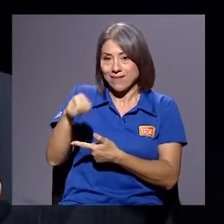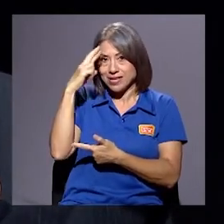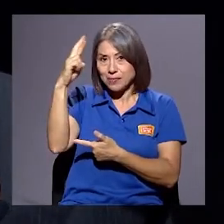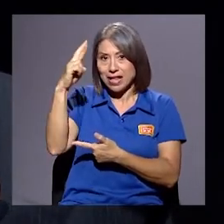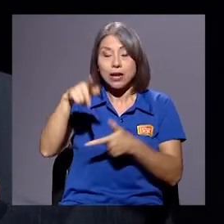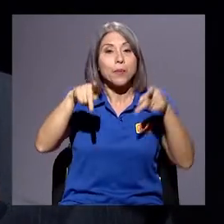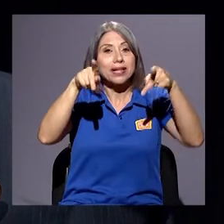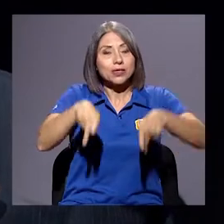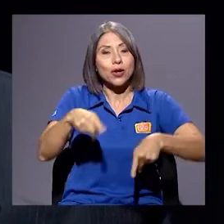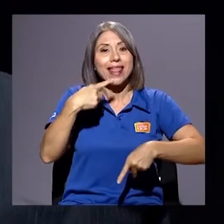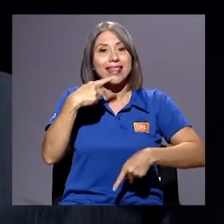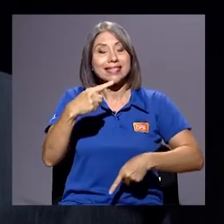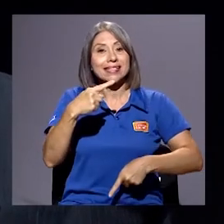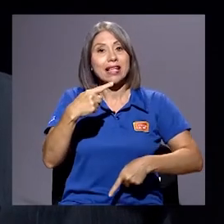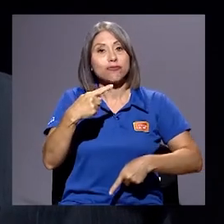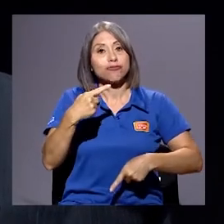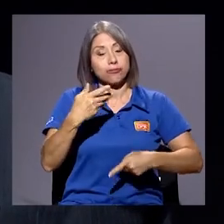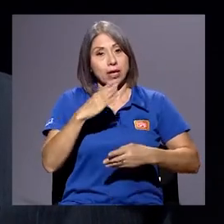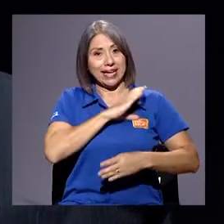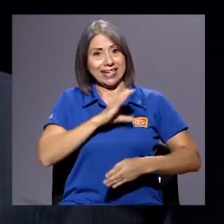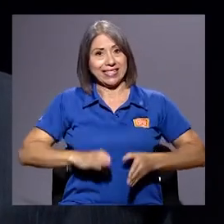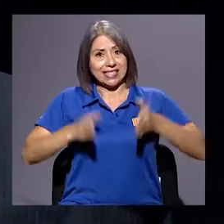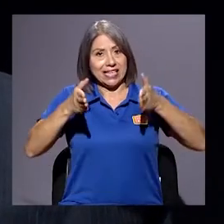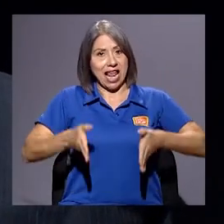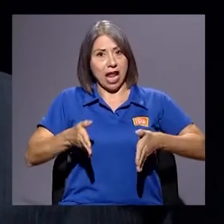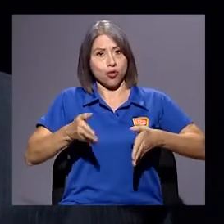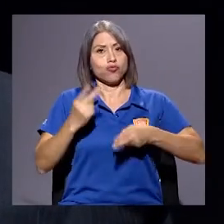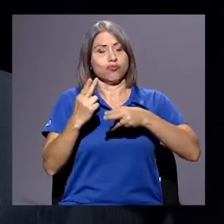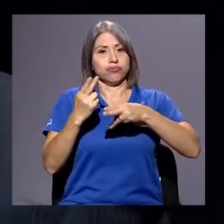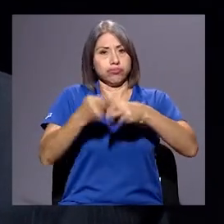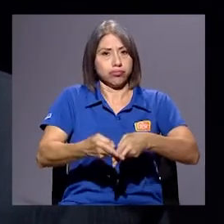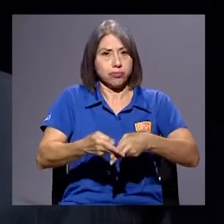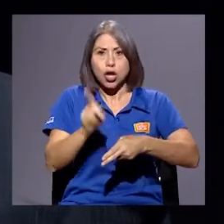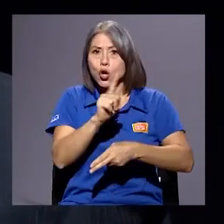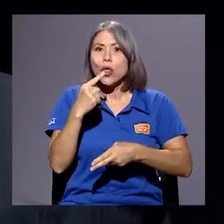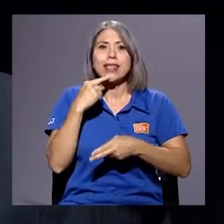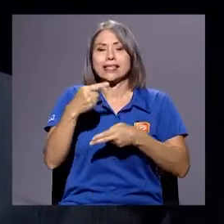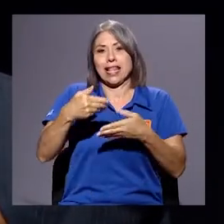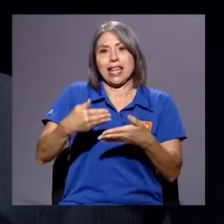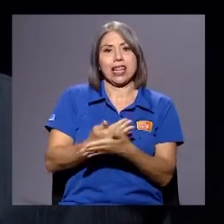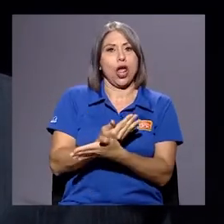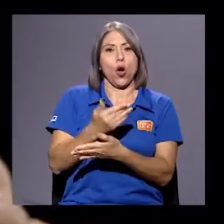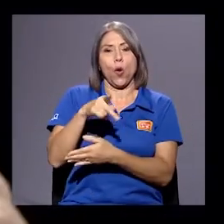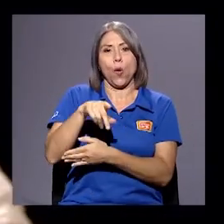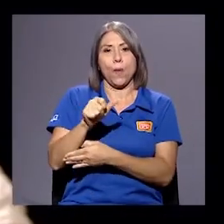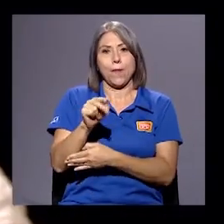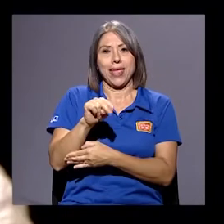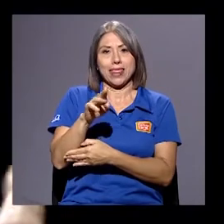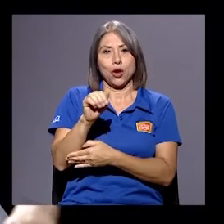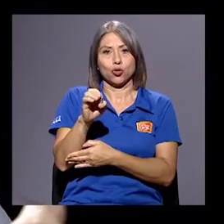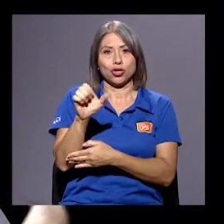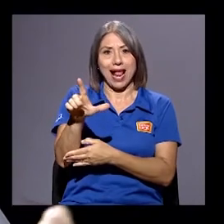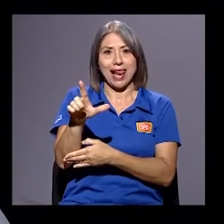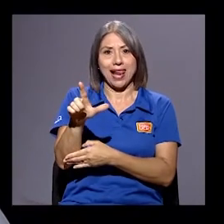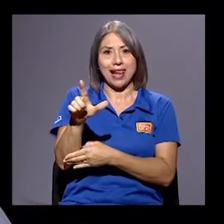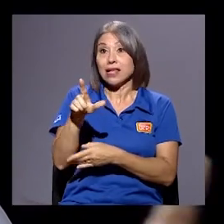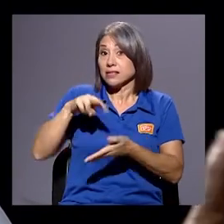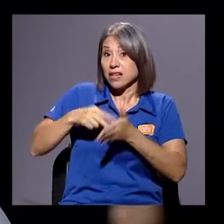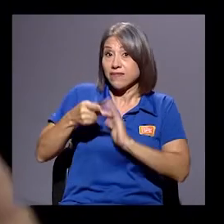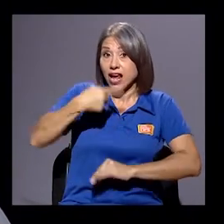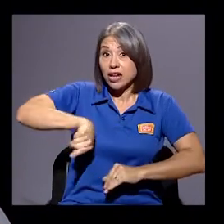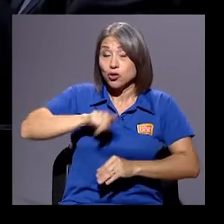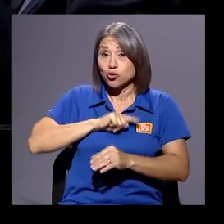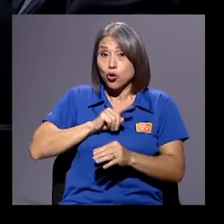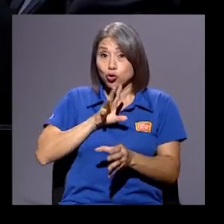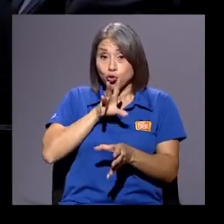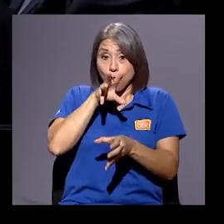así es como se autodenomina. No se está denominando neopentecostal. Pero estamos echando en el mismo saco. Estamos echando en el mismo saco